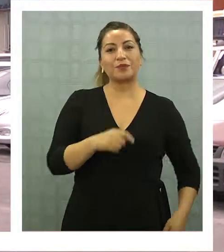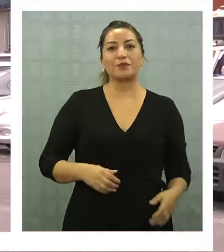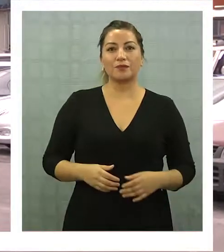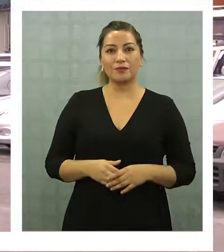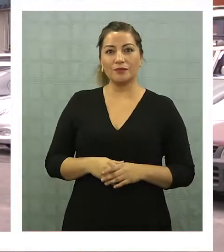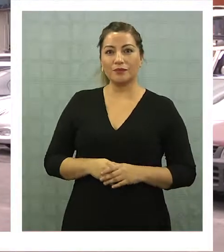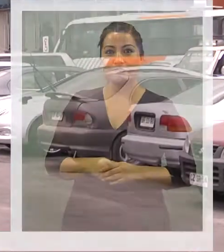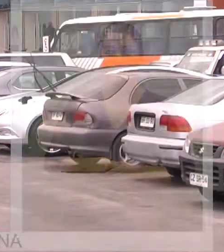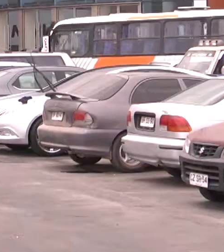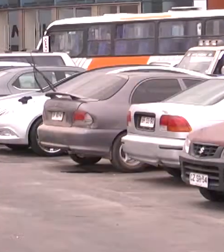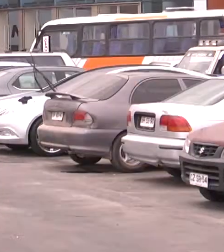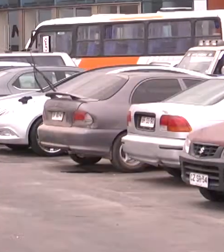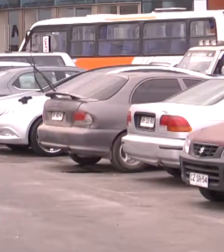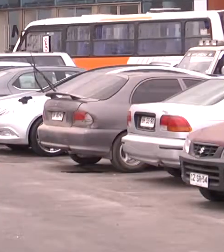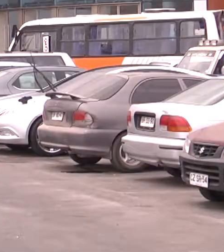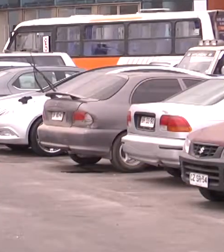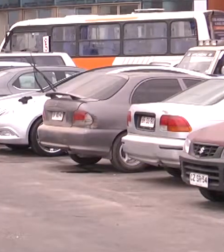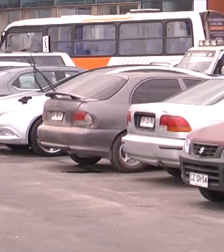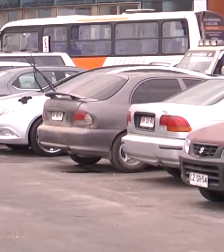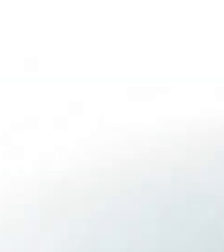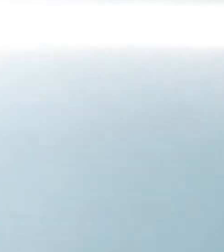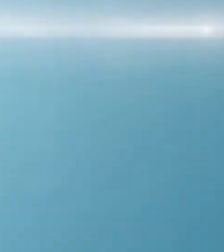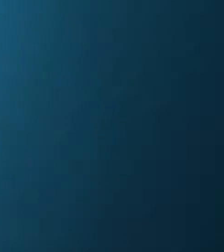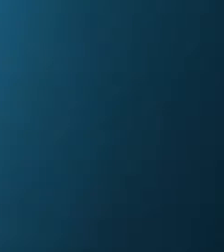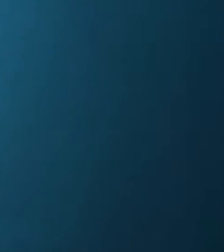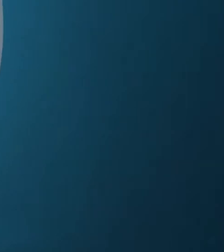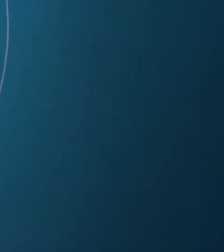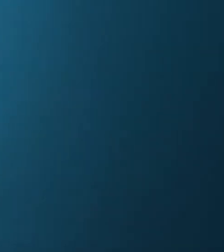De esta forma, Sofri sigue siendo un atraer turismo